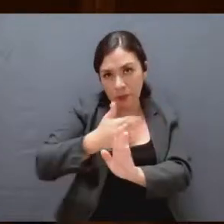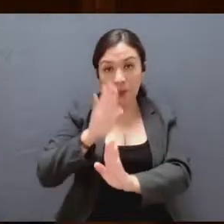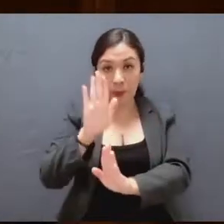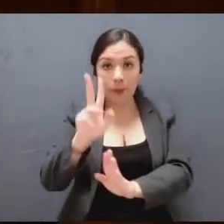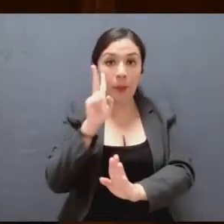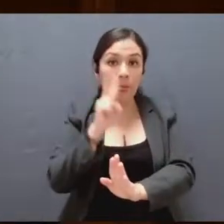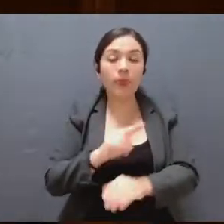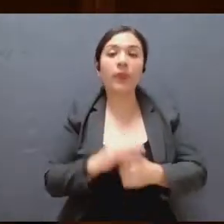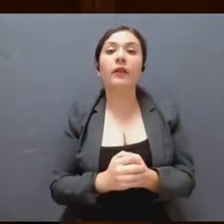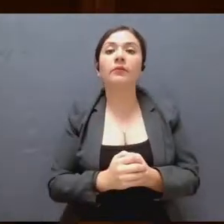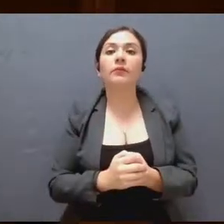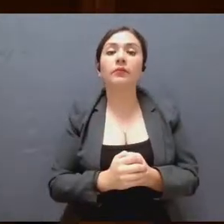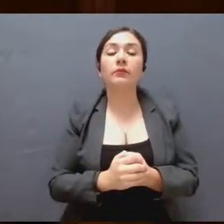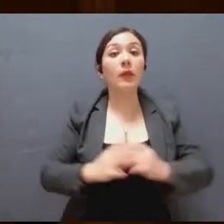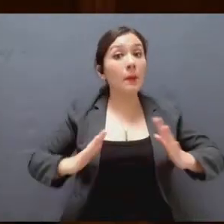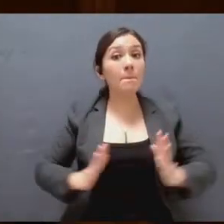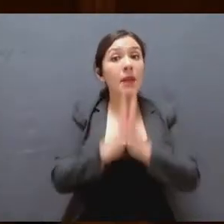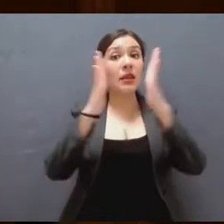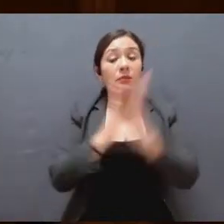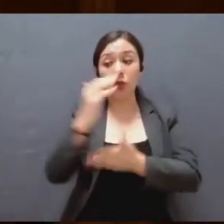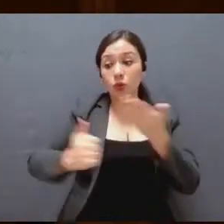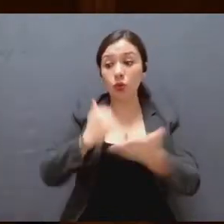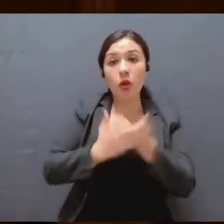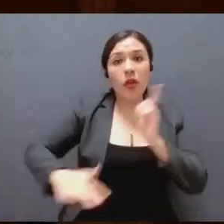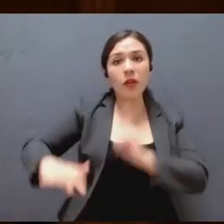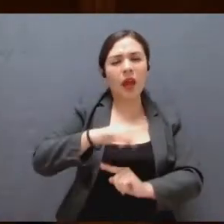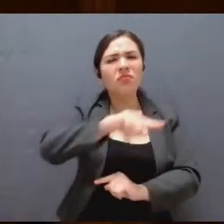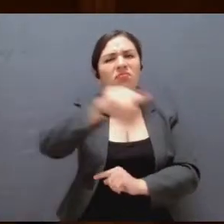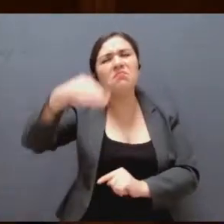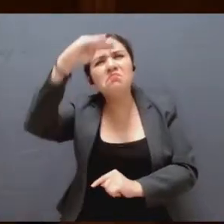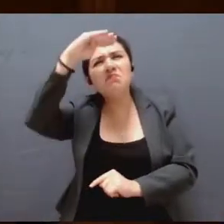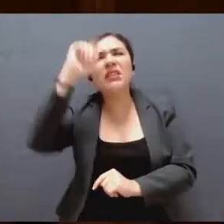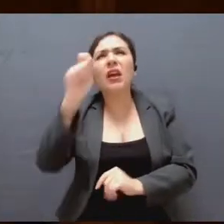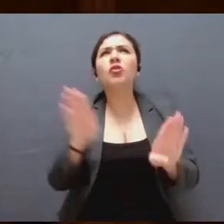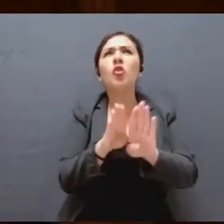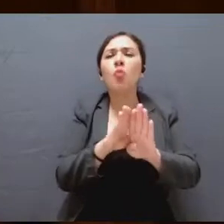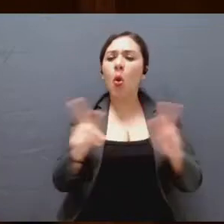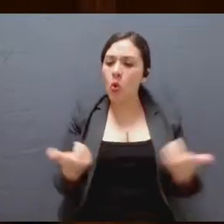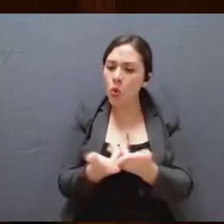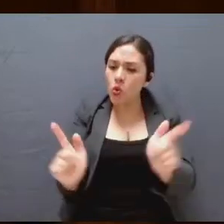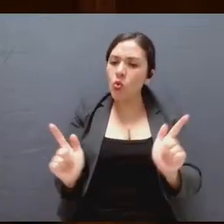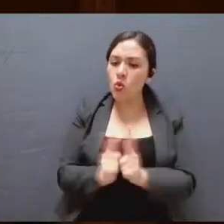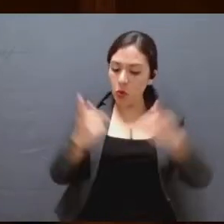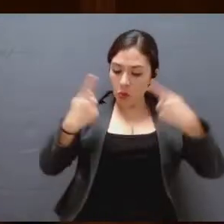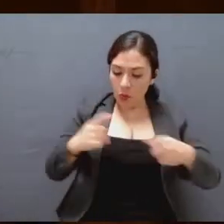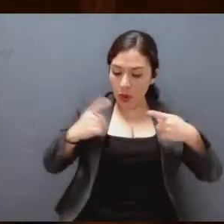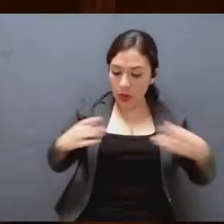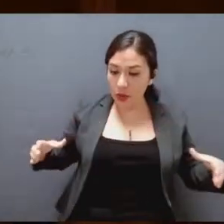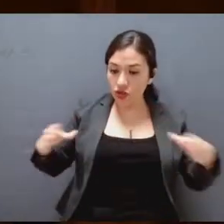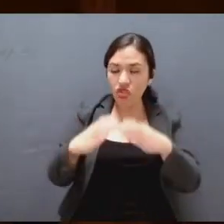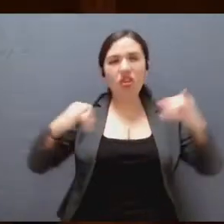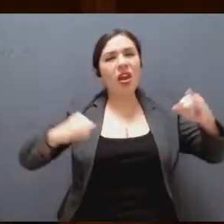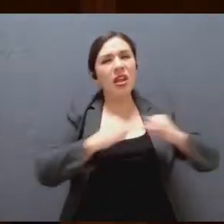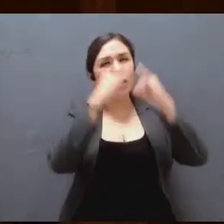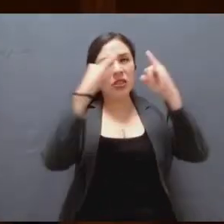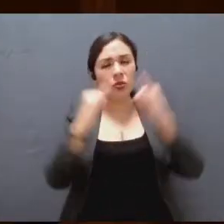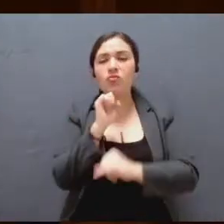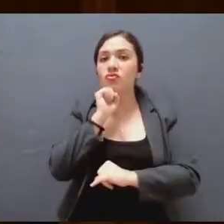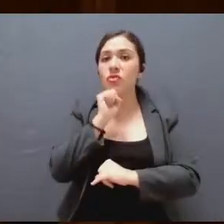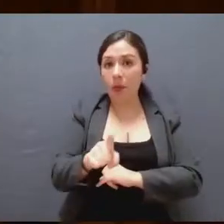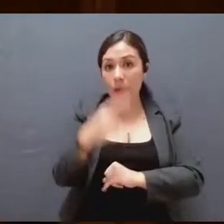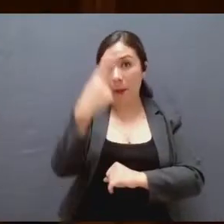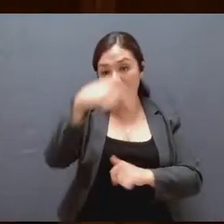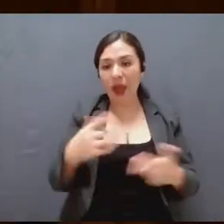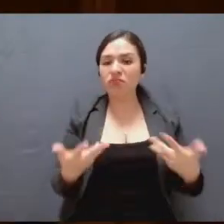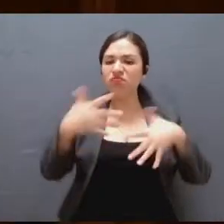La participación ciudadana se ha conceptualizado como la acción colectiva de actores sociales e institucionales, de integrar,